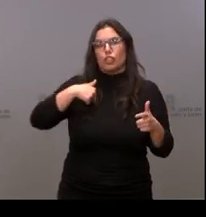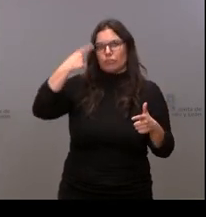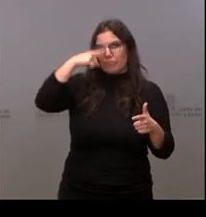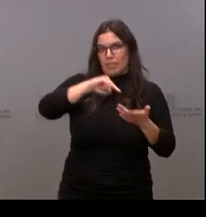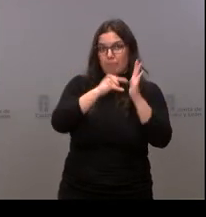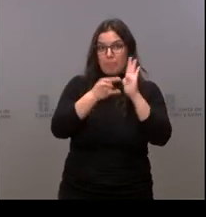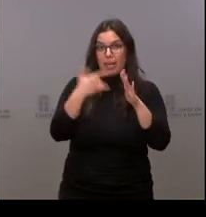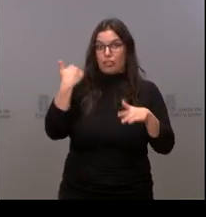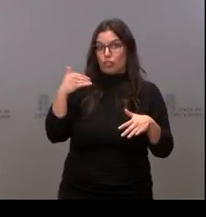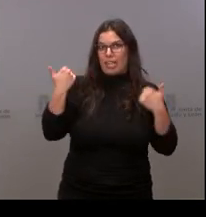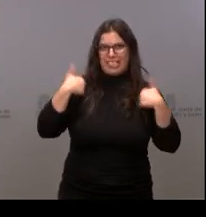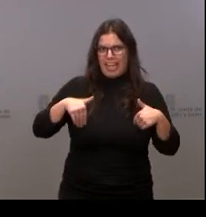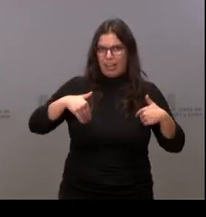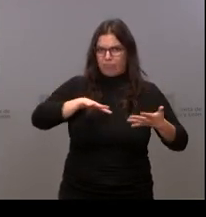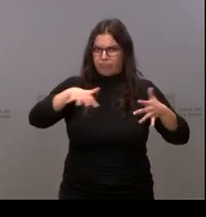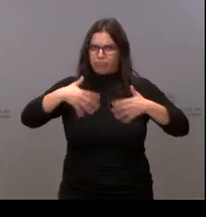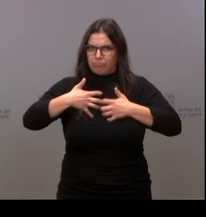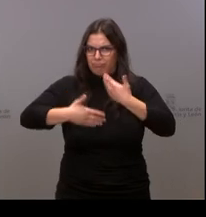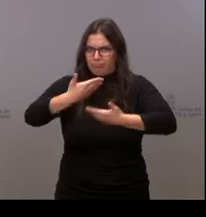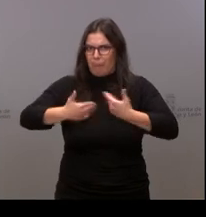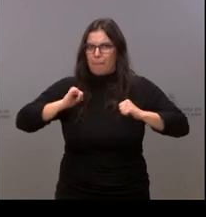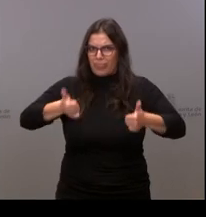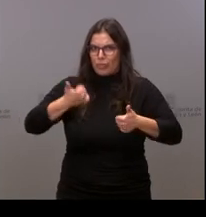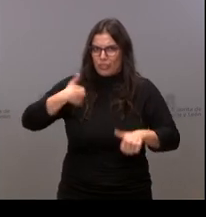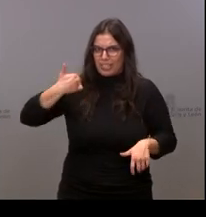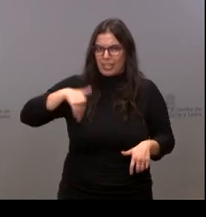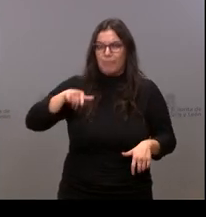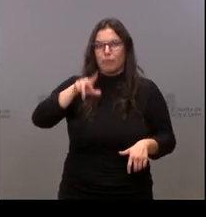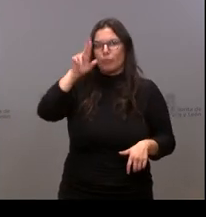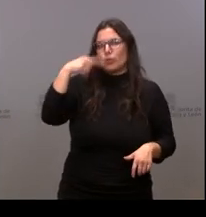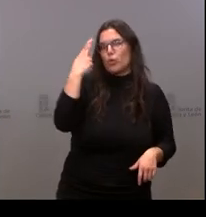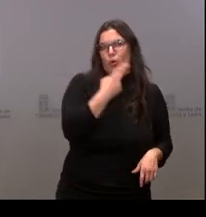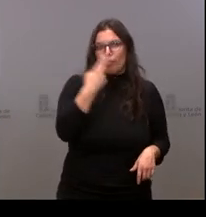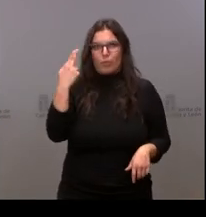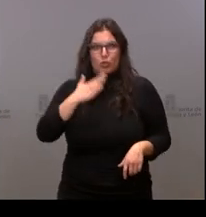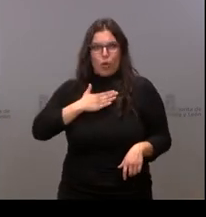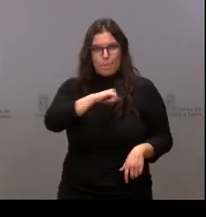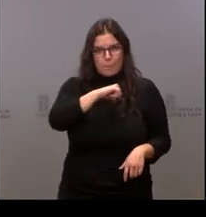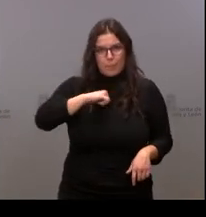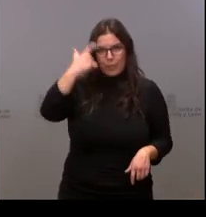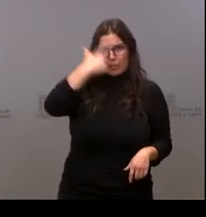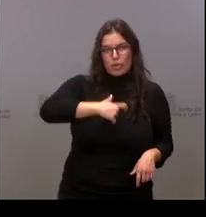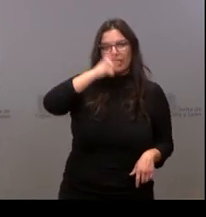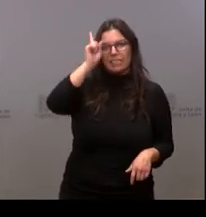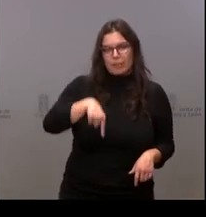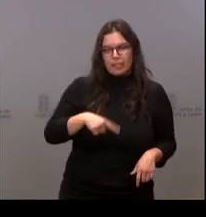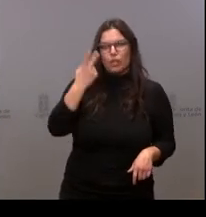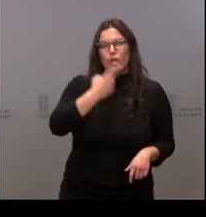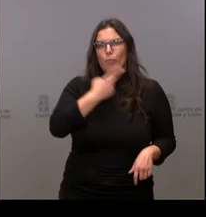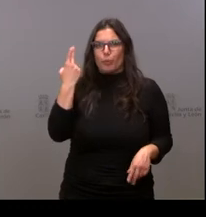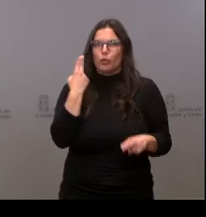que ya está en marcha, que es una realidad, es desde luego un compromiso personal, pero es un compromiso también